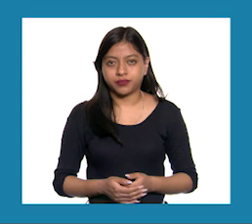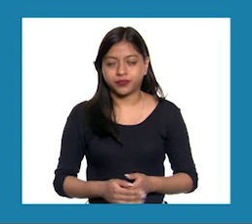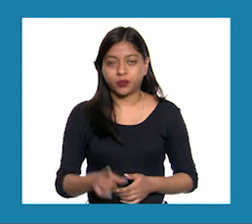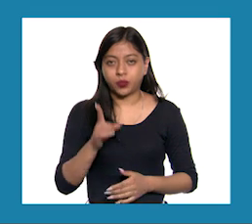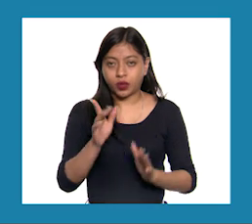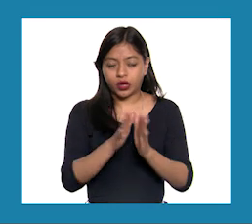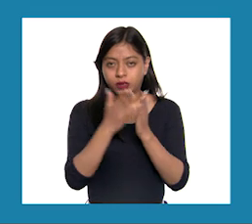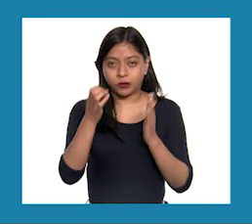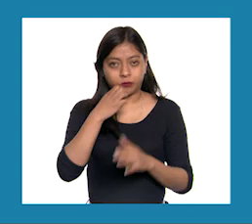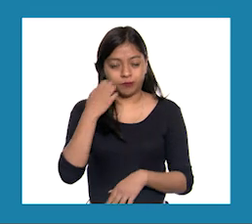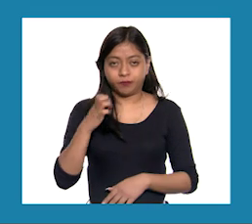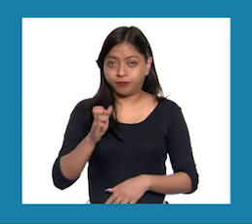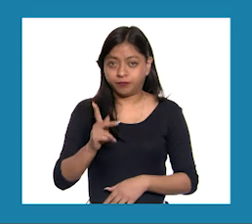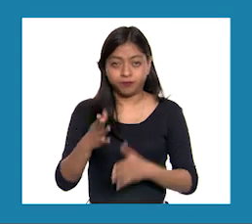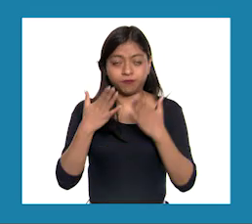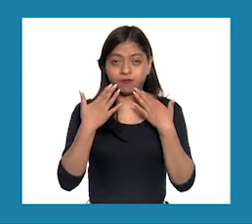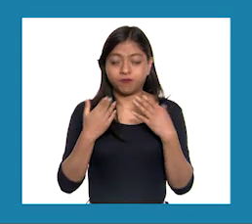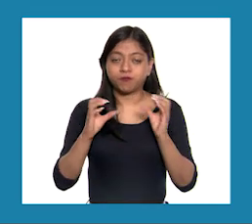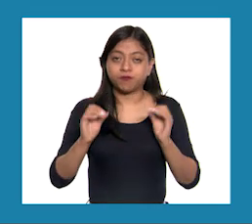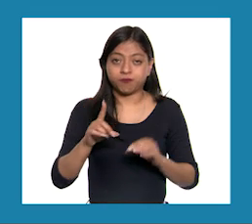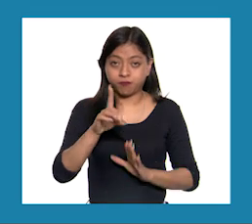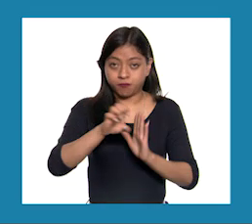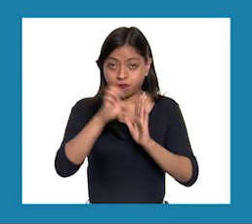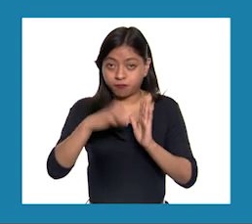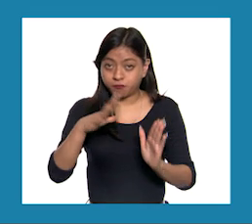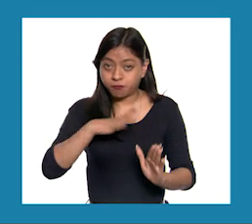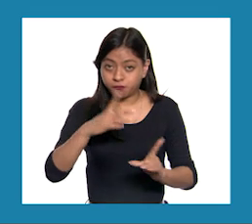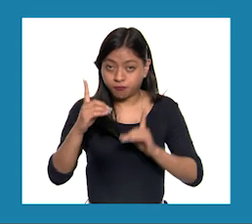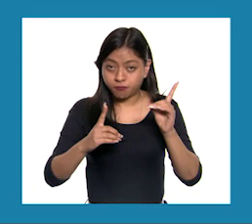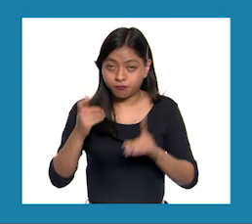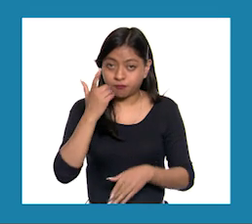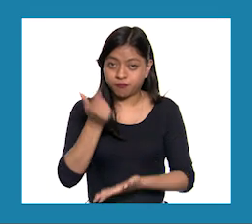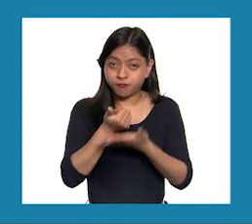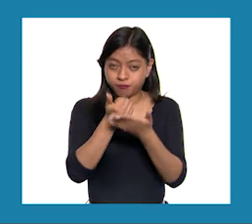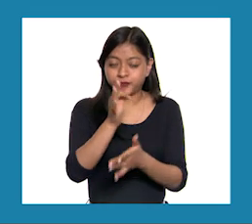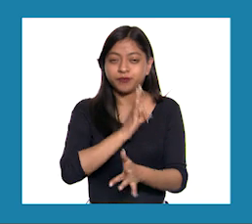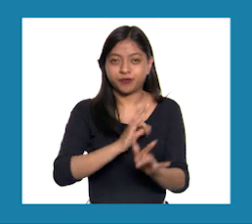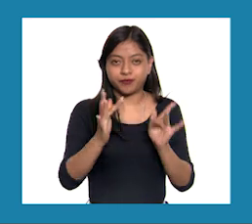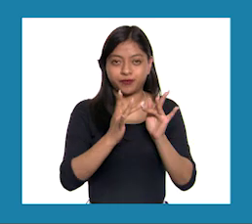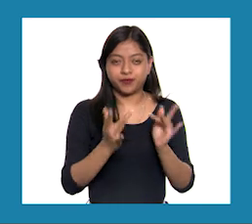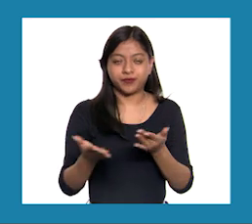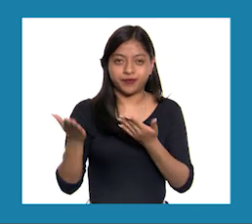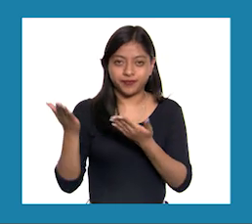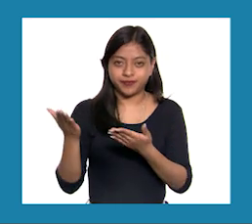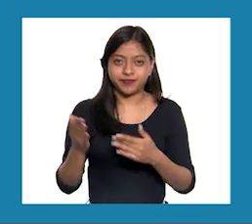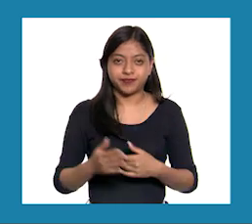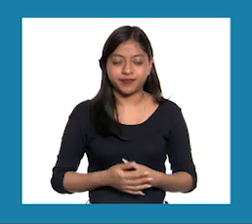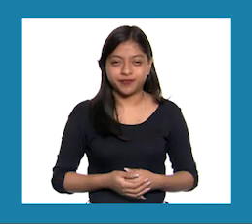Si no tienes el libro de texto o necesitas ayuda para responder las preguntas ¡Contáctanos!